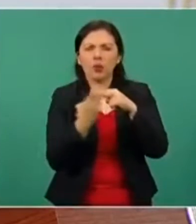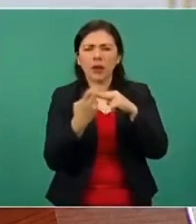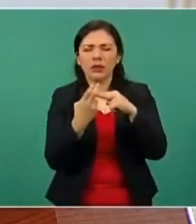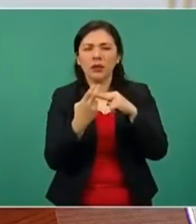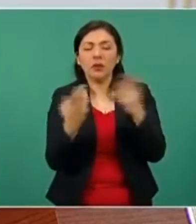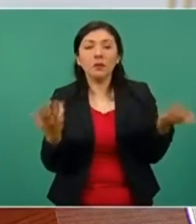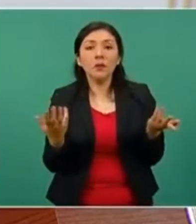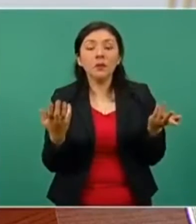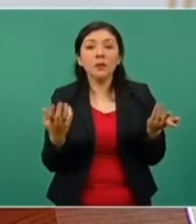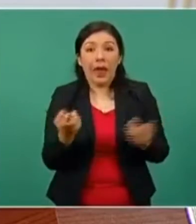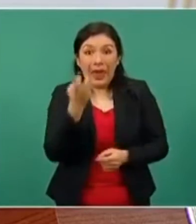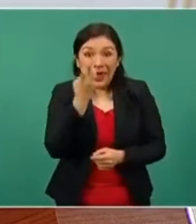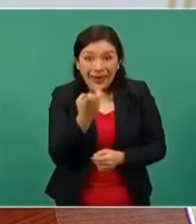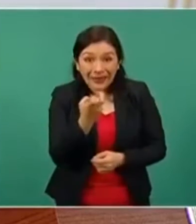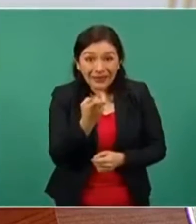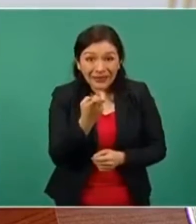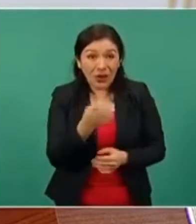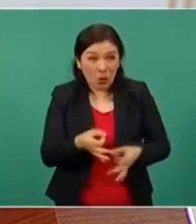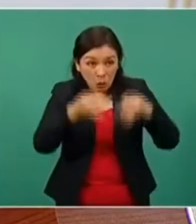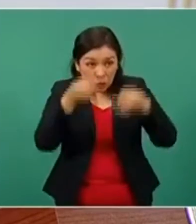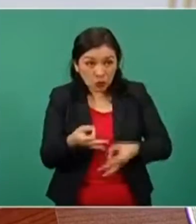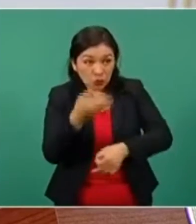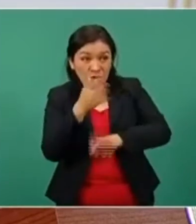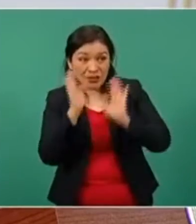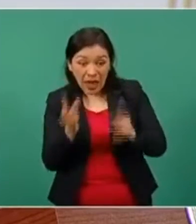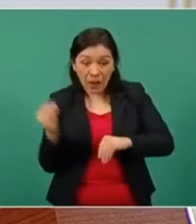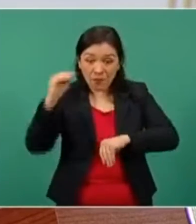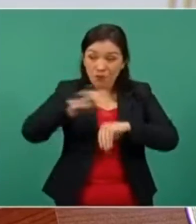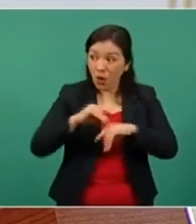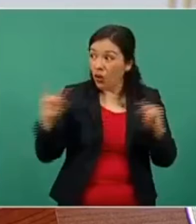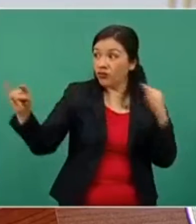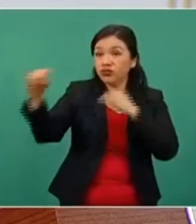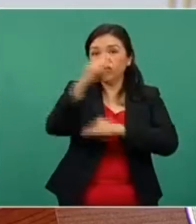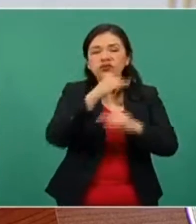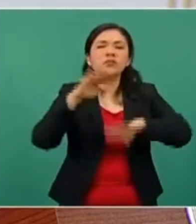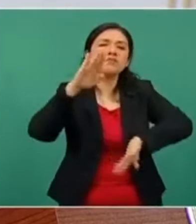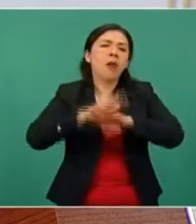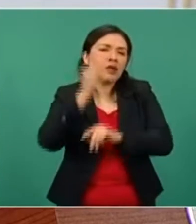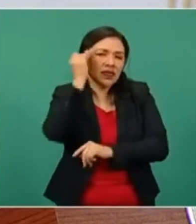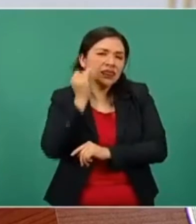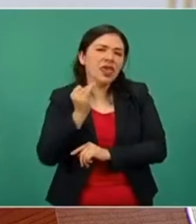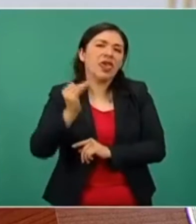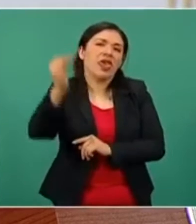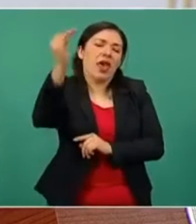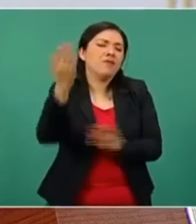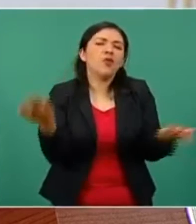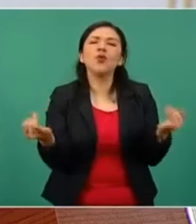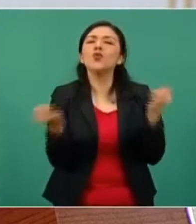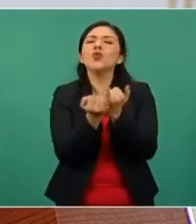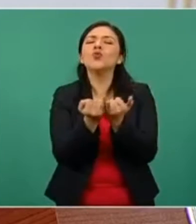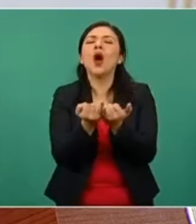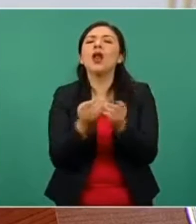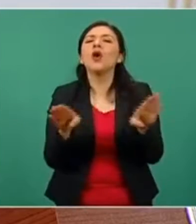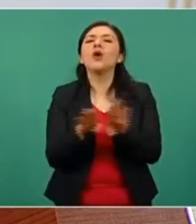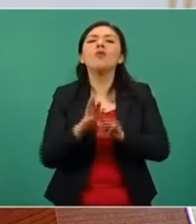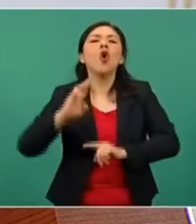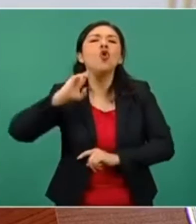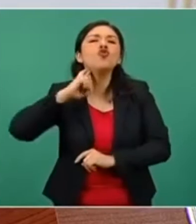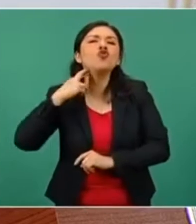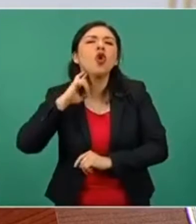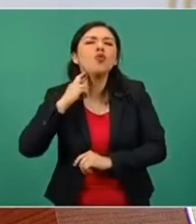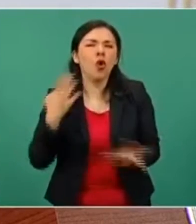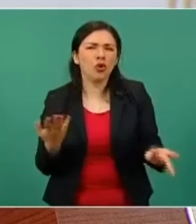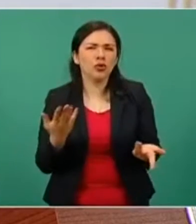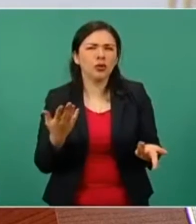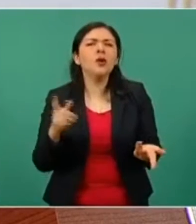Y va a llevar tiempo, es lo mismo de la robótica, desde